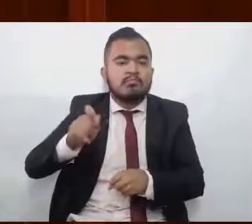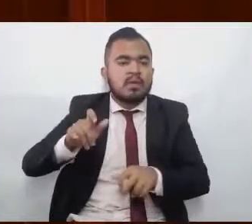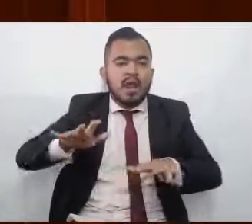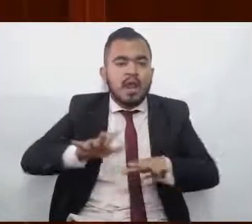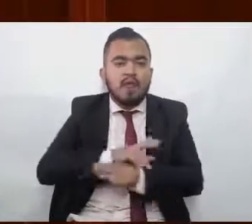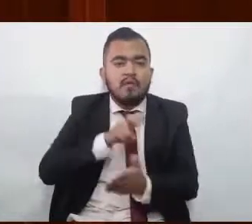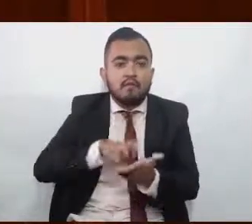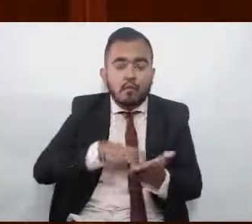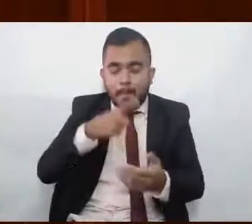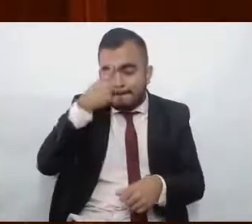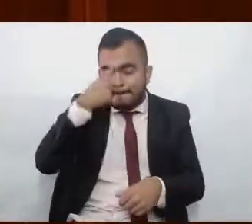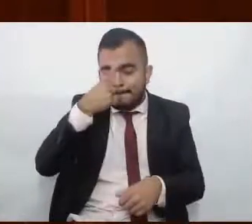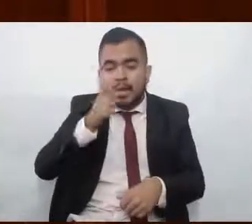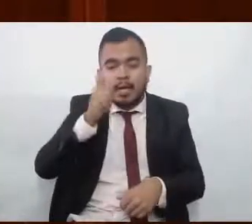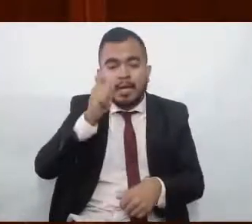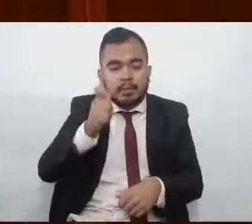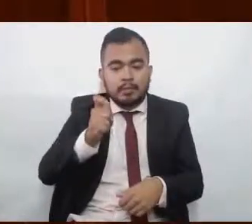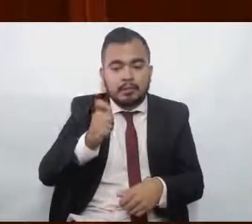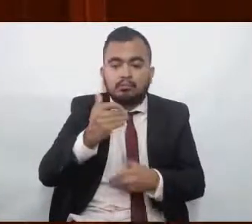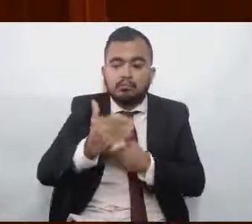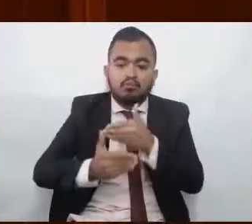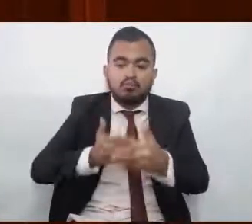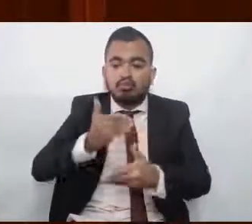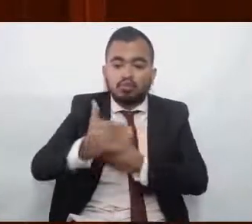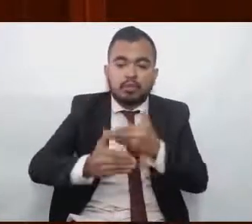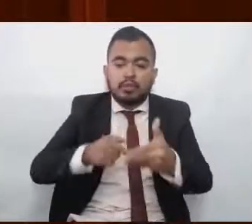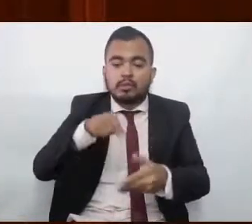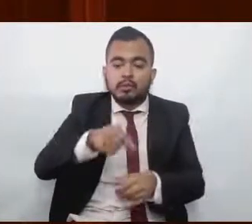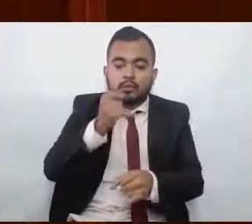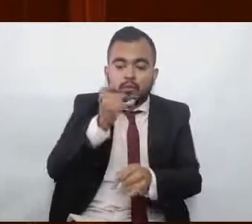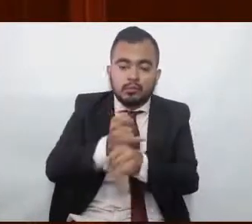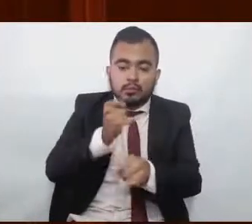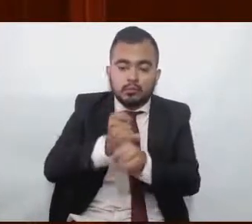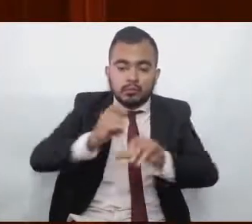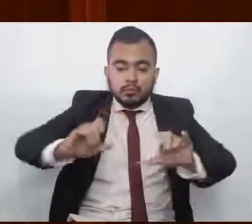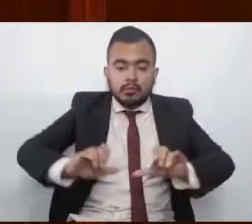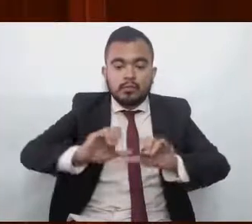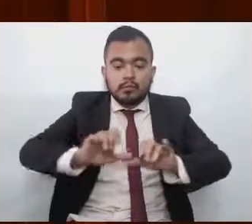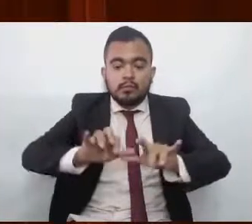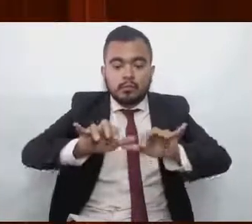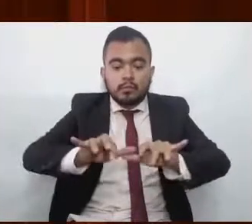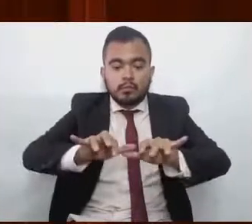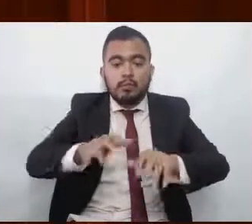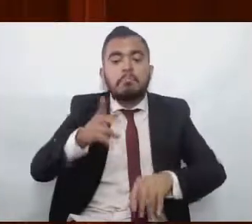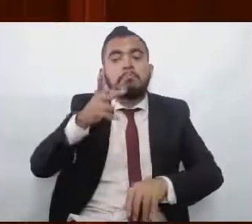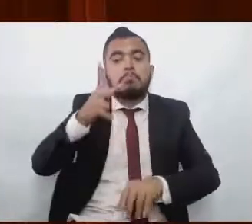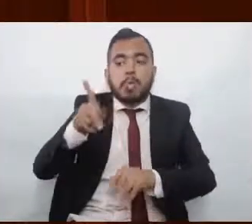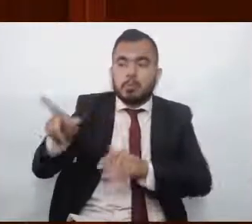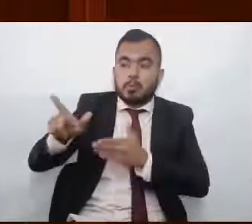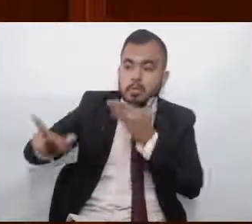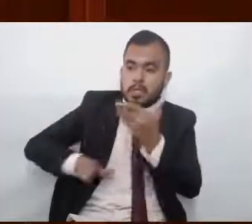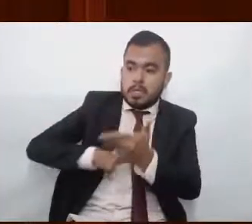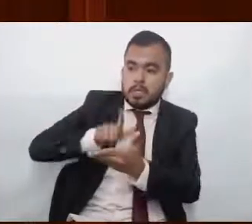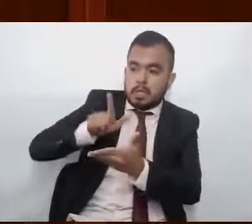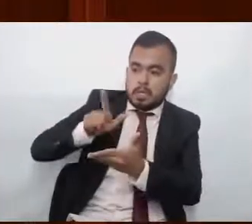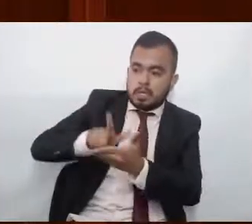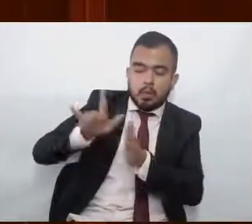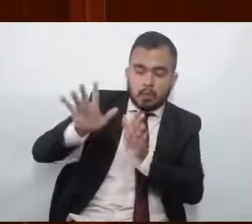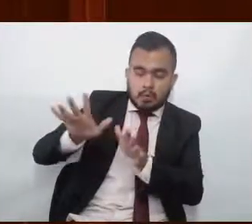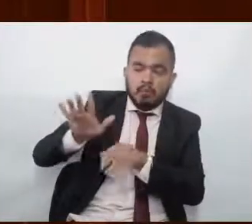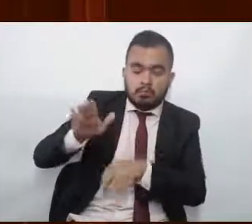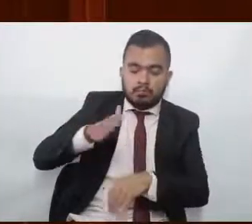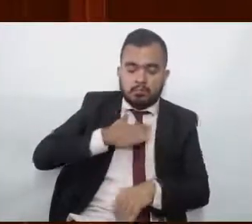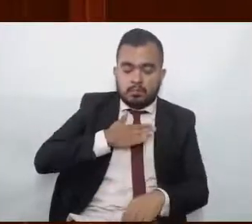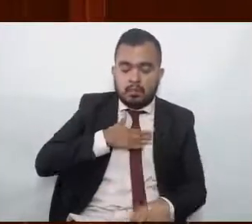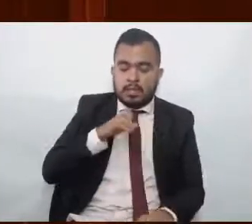digitales electrónicos, pero las circunstancias nos obligan de manera no solamente legal, con nuestras facultades, sino además ética, a